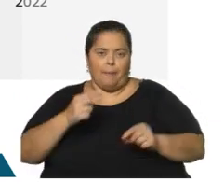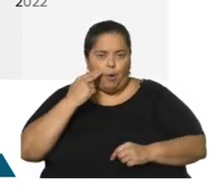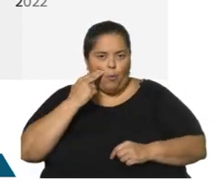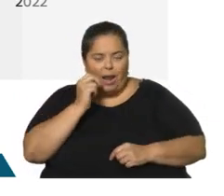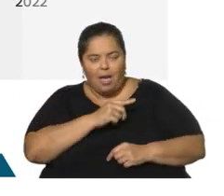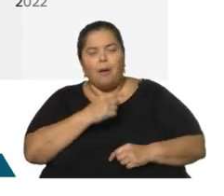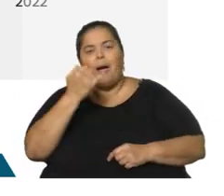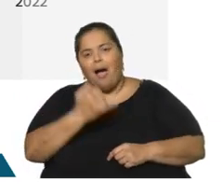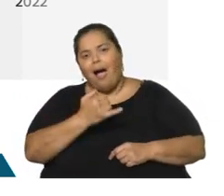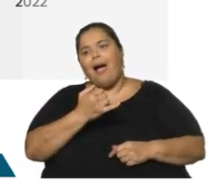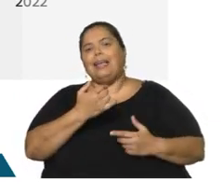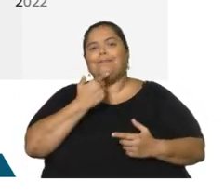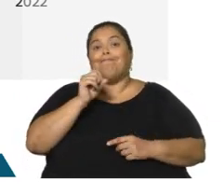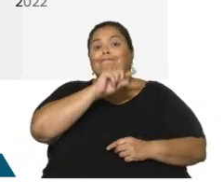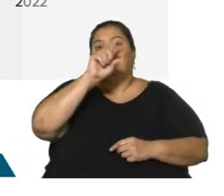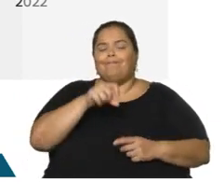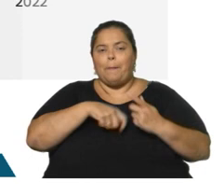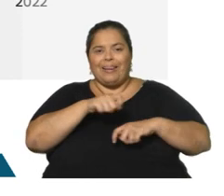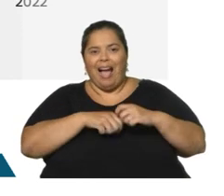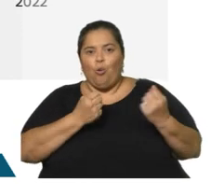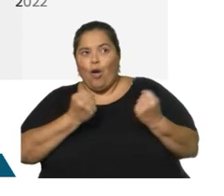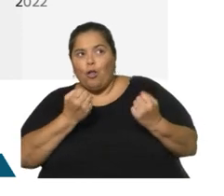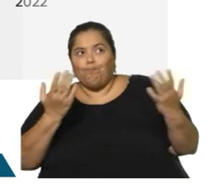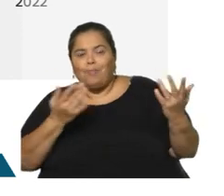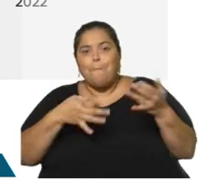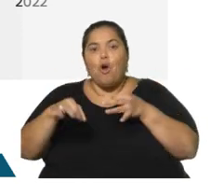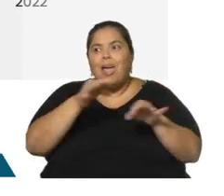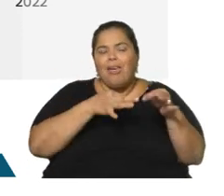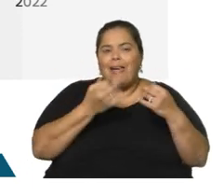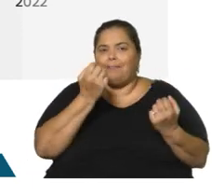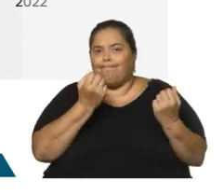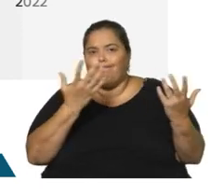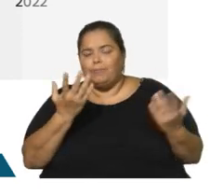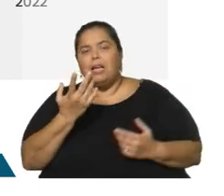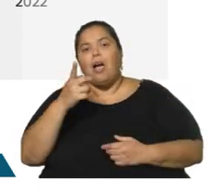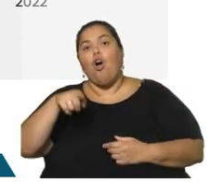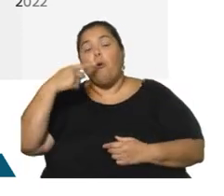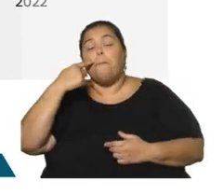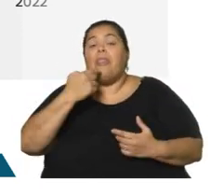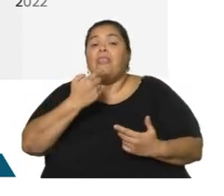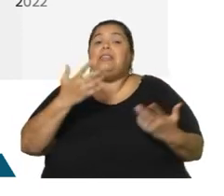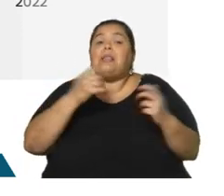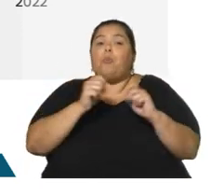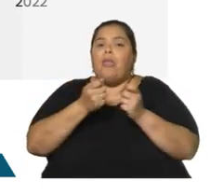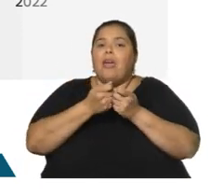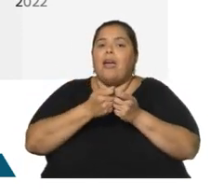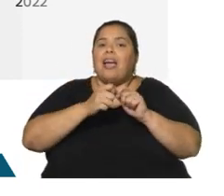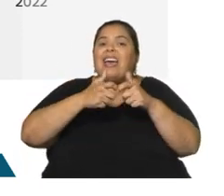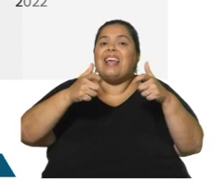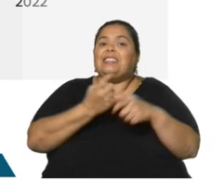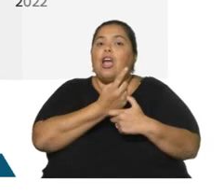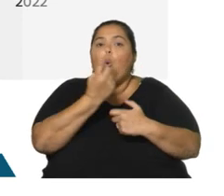financieros, según OMC. Ante todo esto, se prevé que el volumen del comercio mundial de mercancías crezca solamente 1